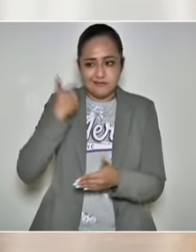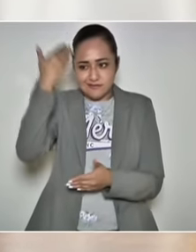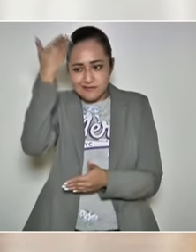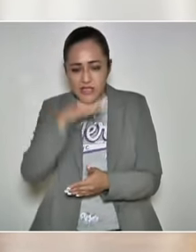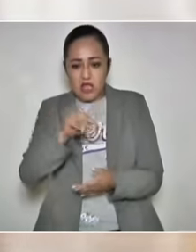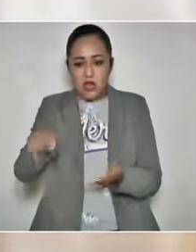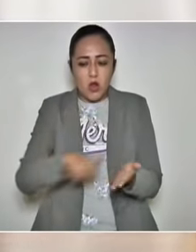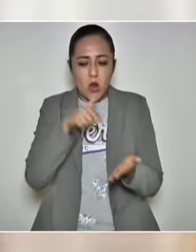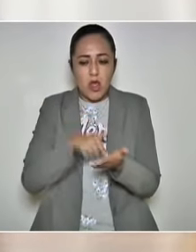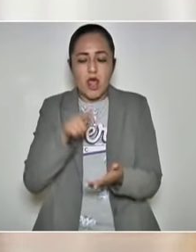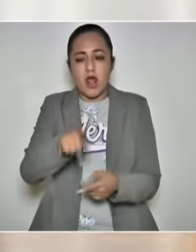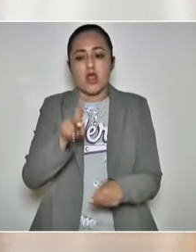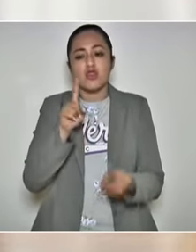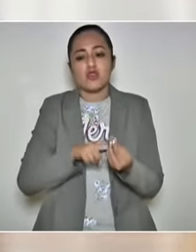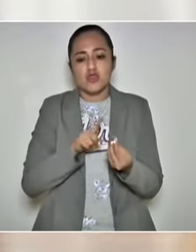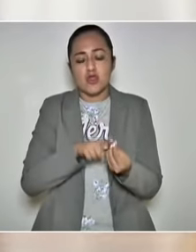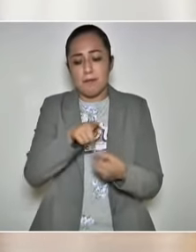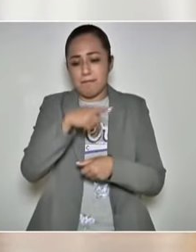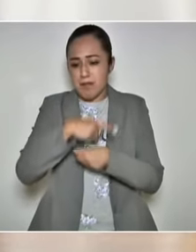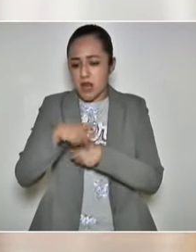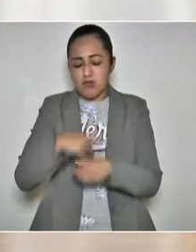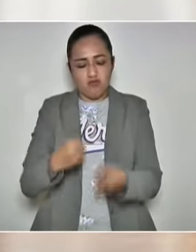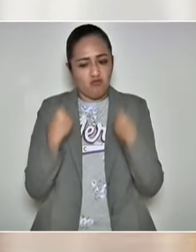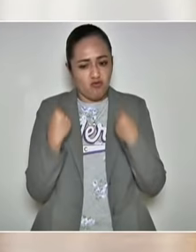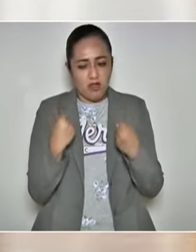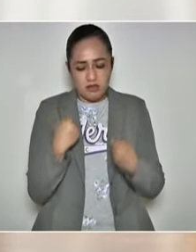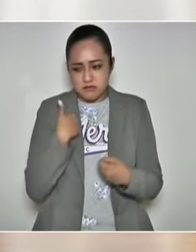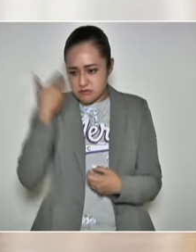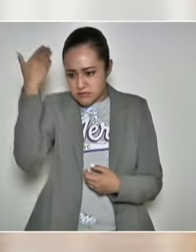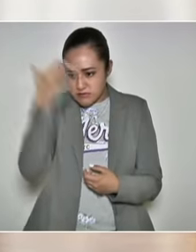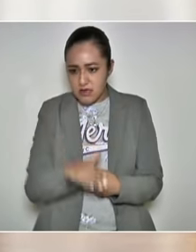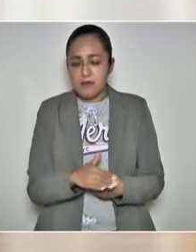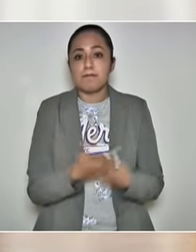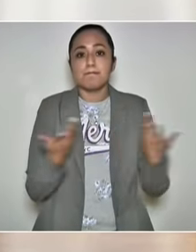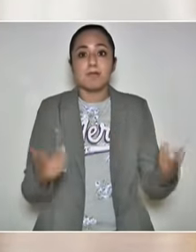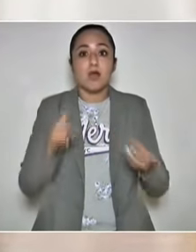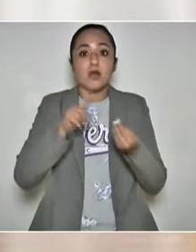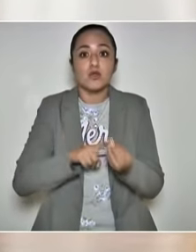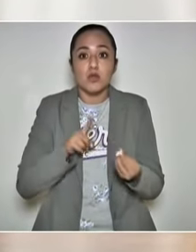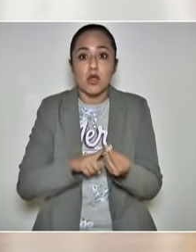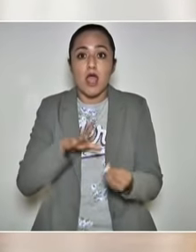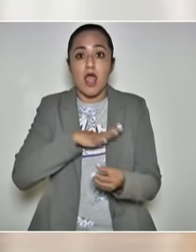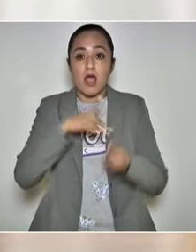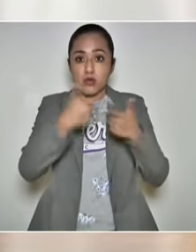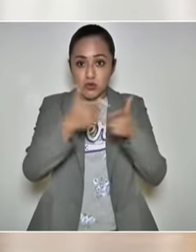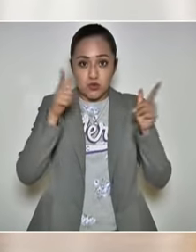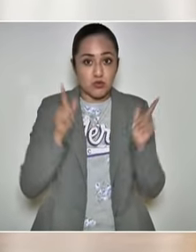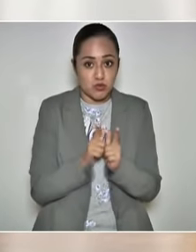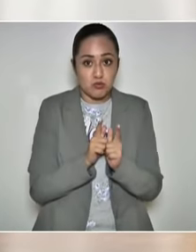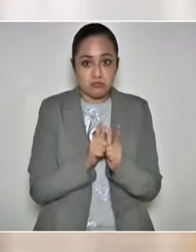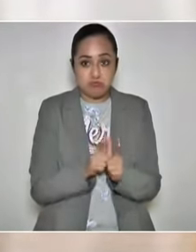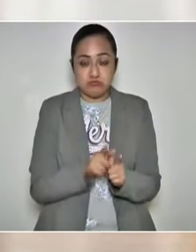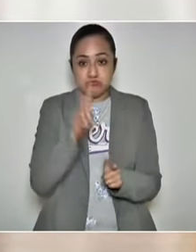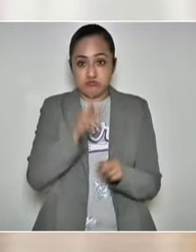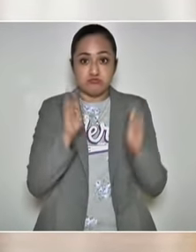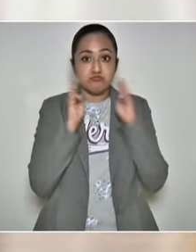en donde la violencia se ha exacerbado, en donde hay grupos criminales